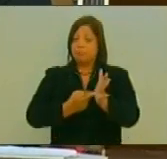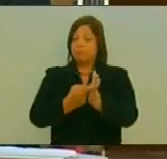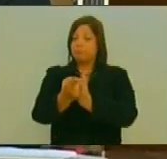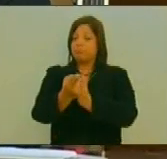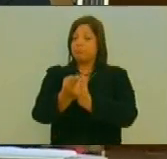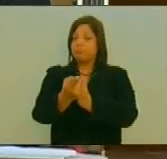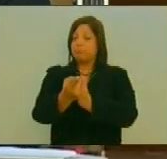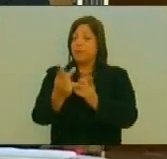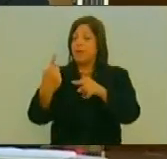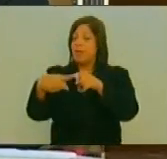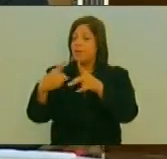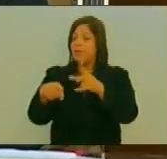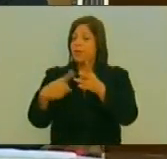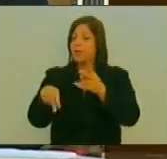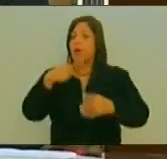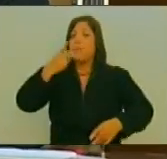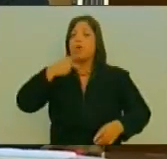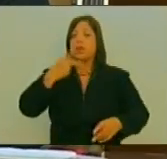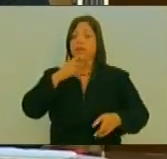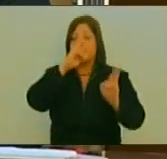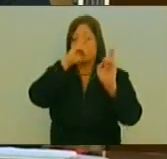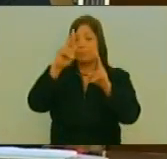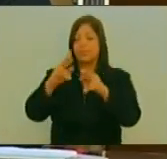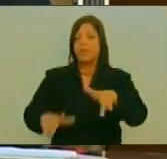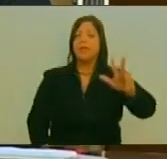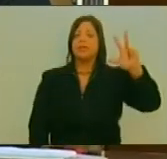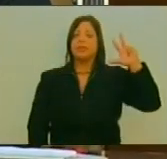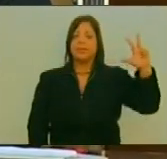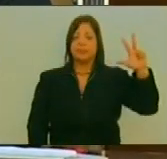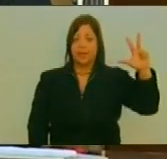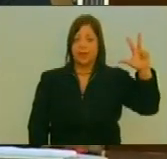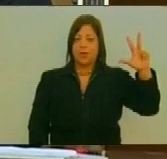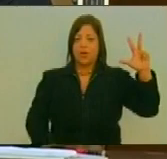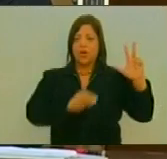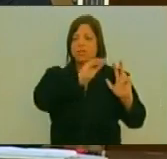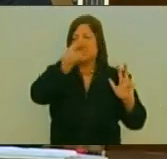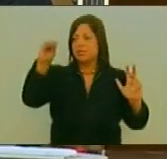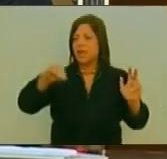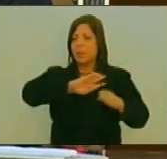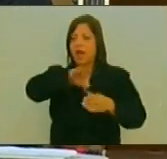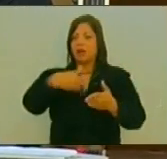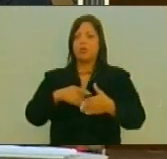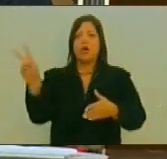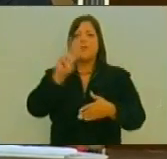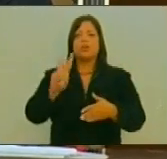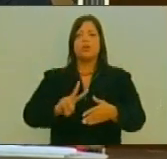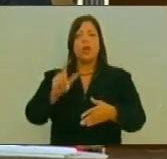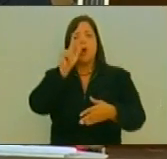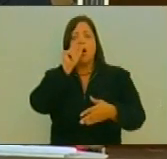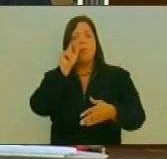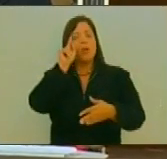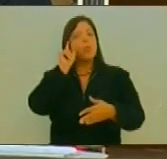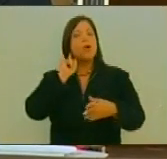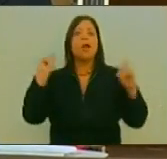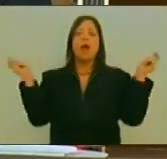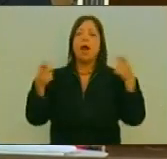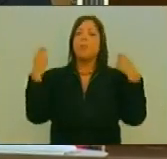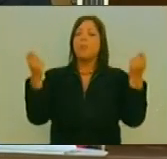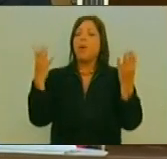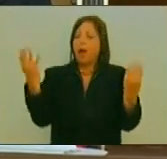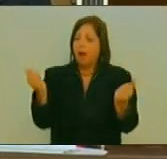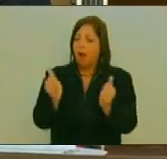Y la diversidad Política Tercero Convocar A todos los Venezolanos Y venezolanas A promover Y